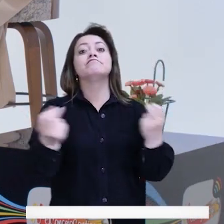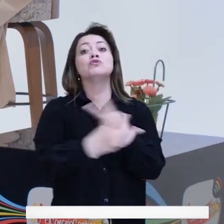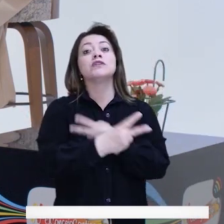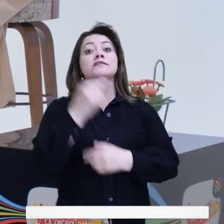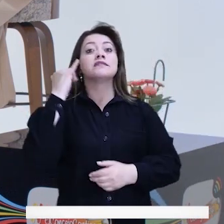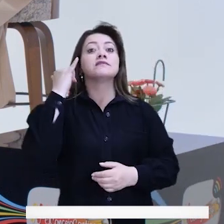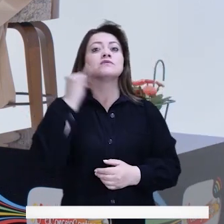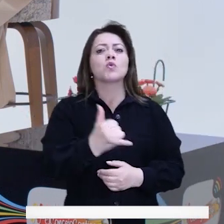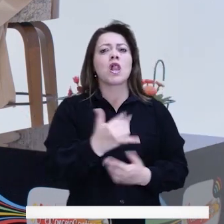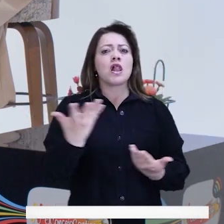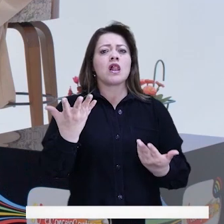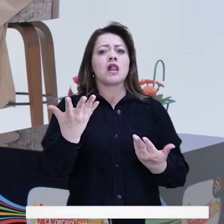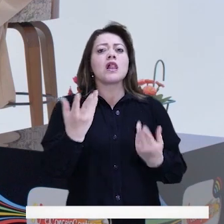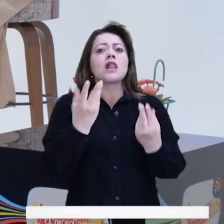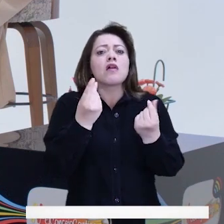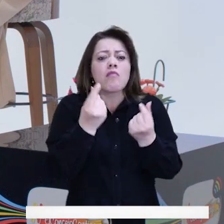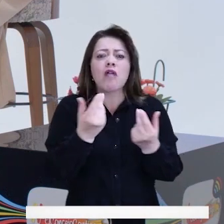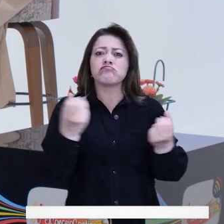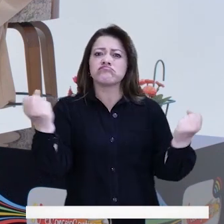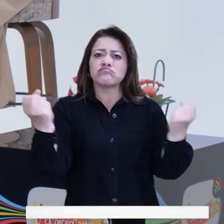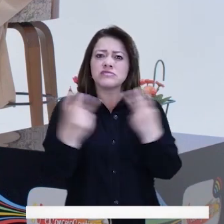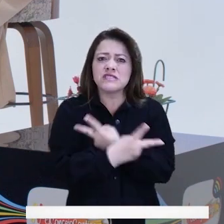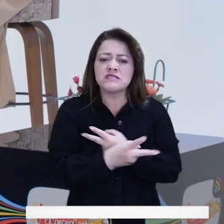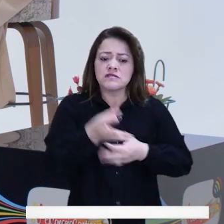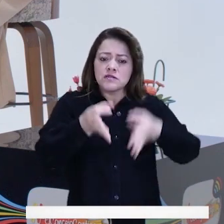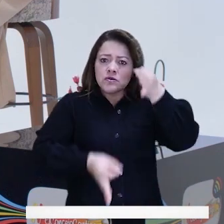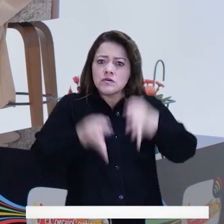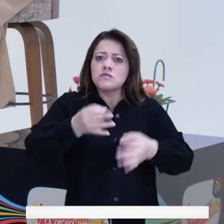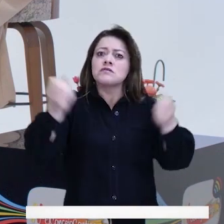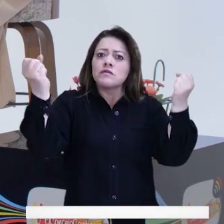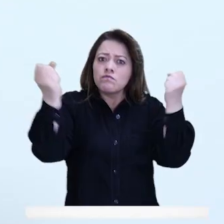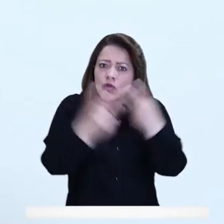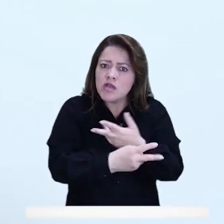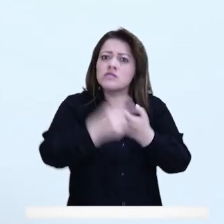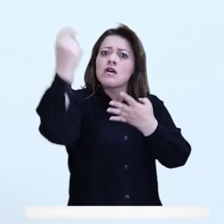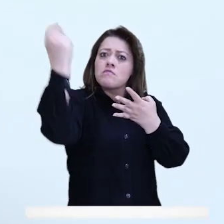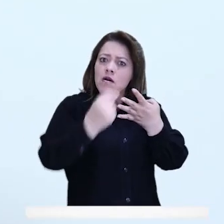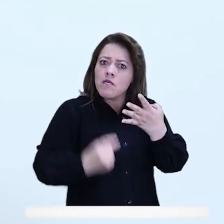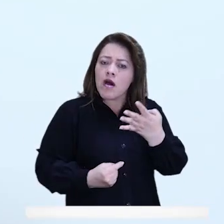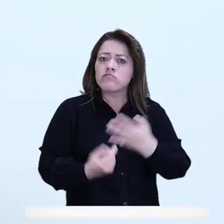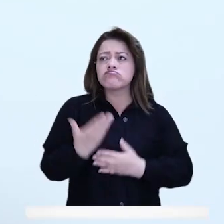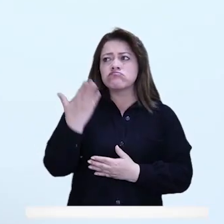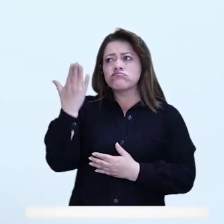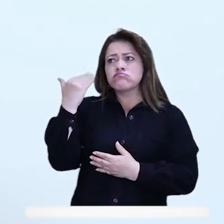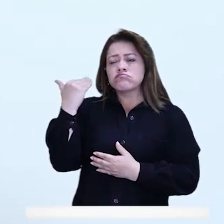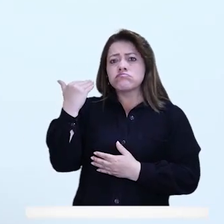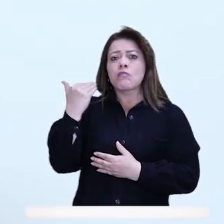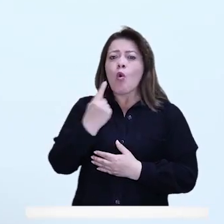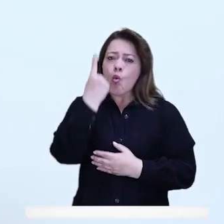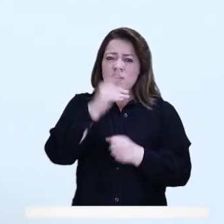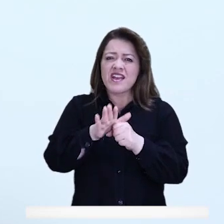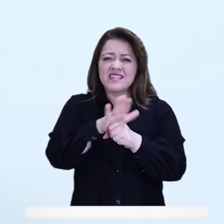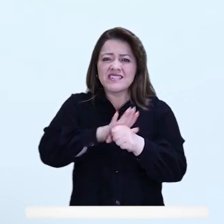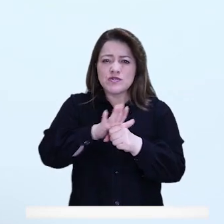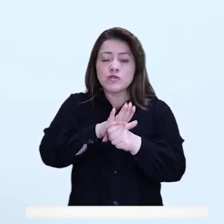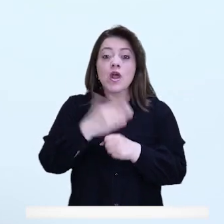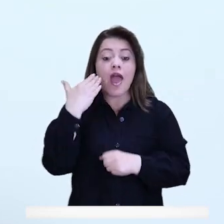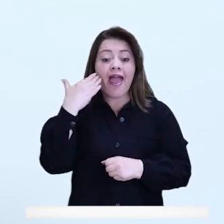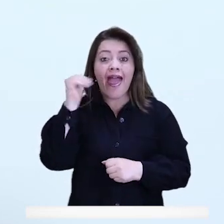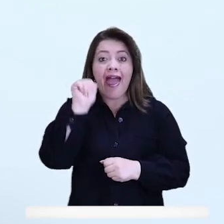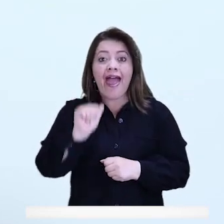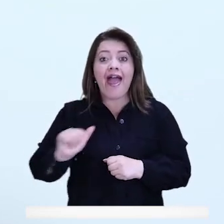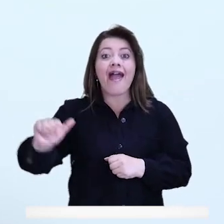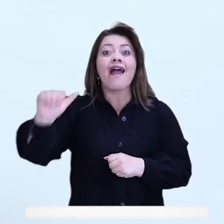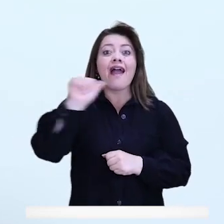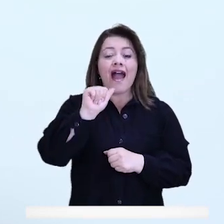es solo violencia sexual, violencia física, económica, jurídica. Miren que en estos días veíamos con dolor un caso